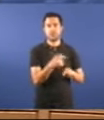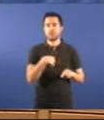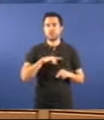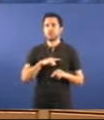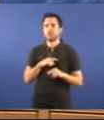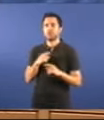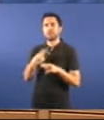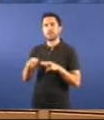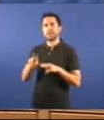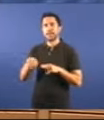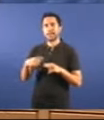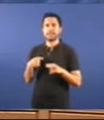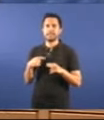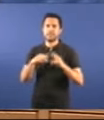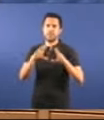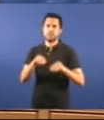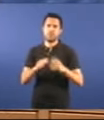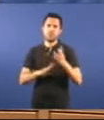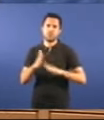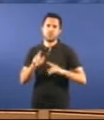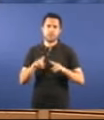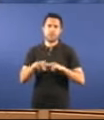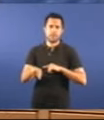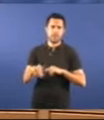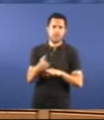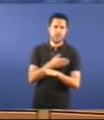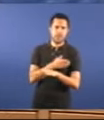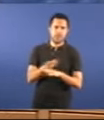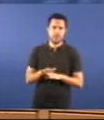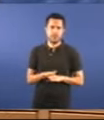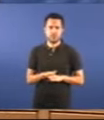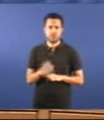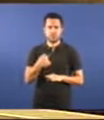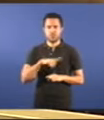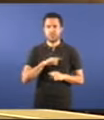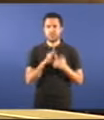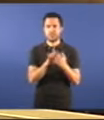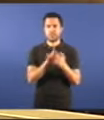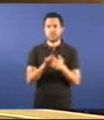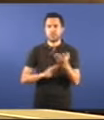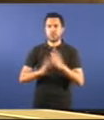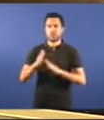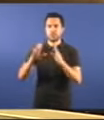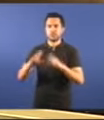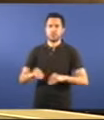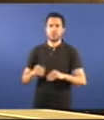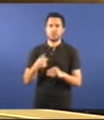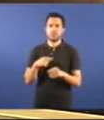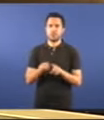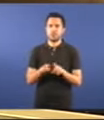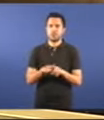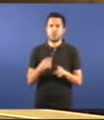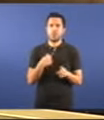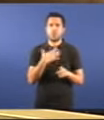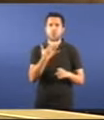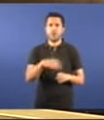o 76% dos lumes fomos capaces o servicio de extinción en apagalo en menos de unha hectárea estamos coa